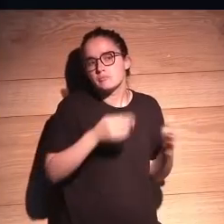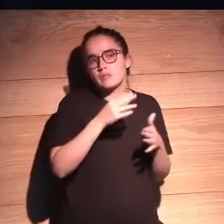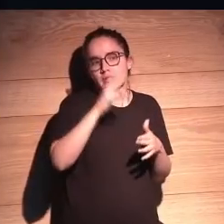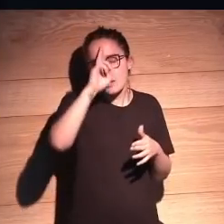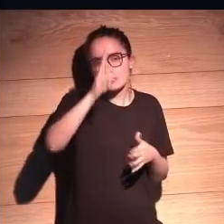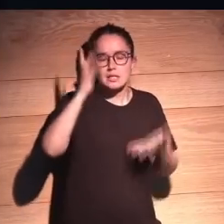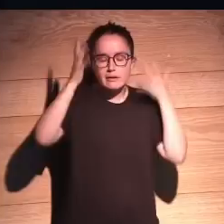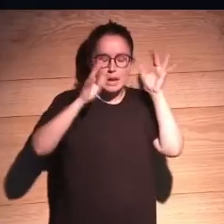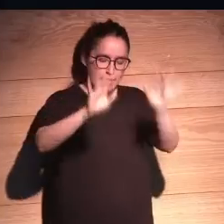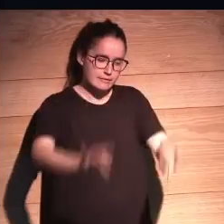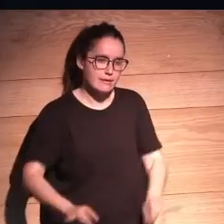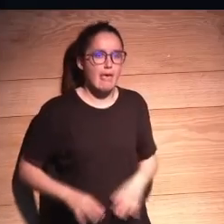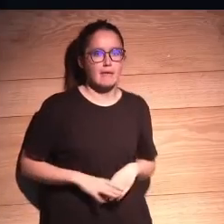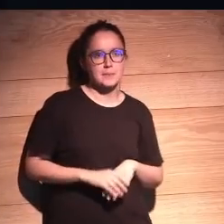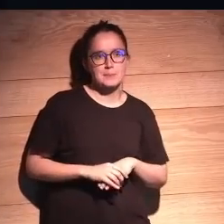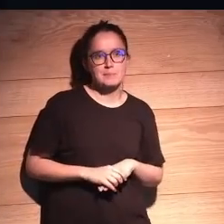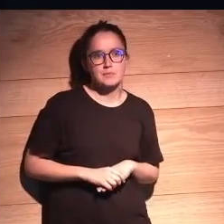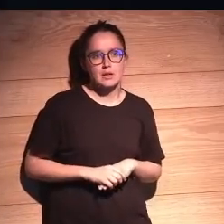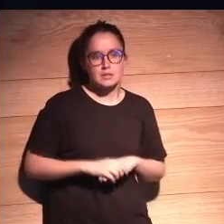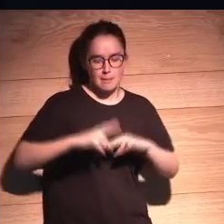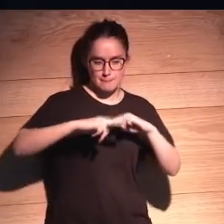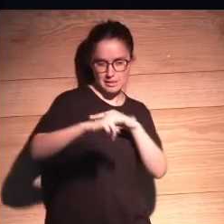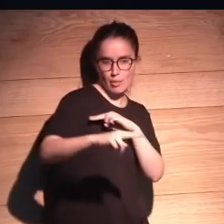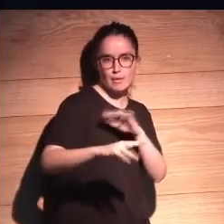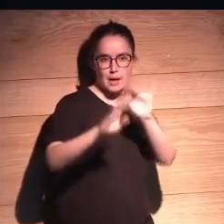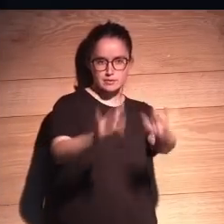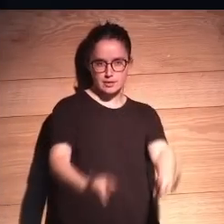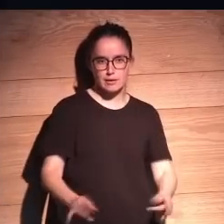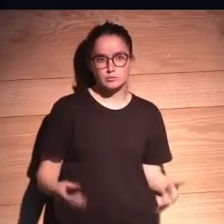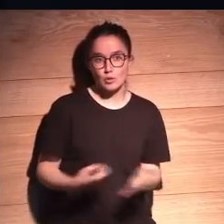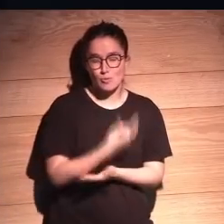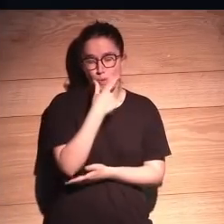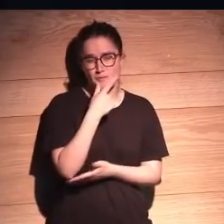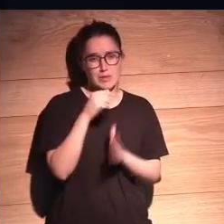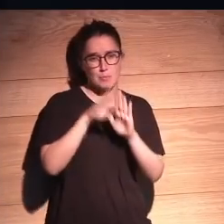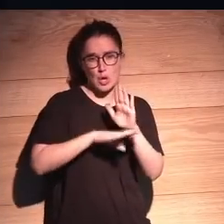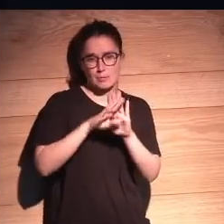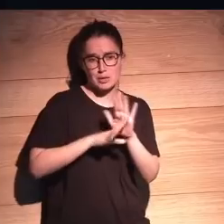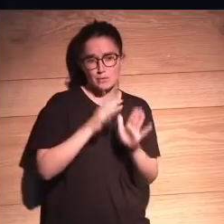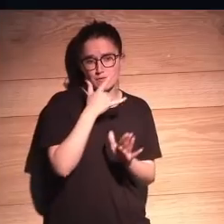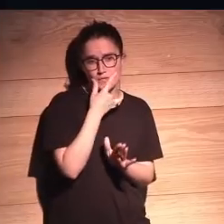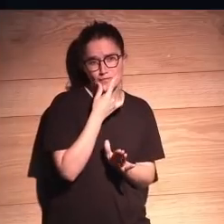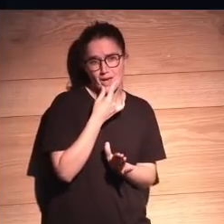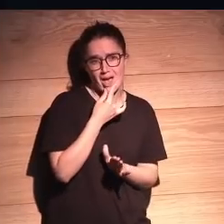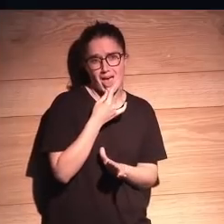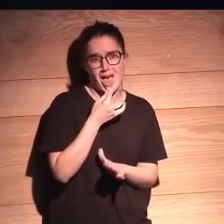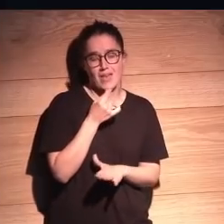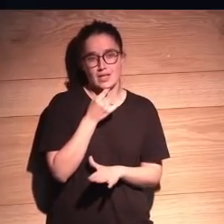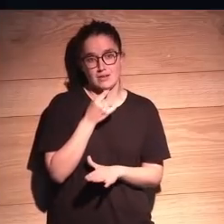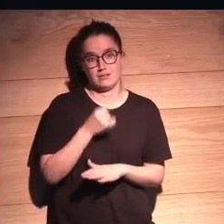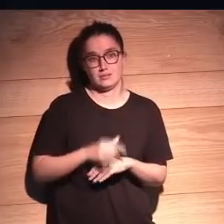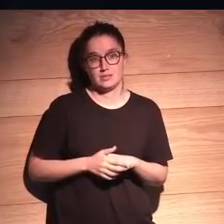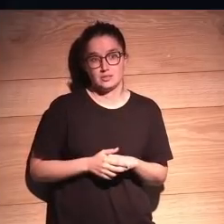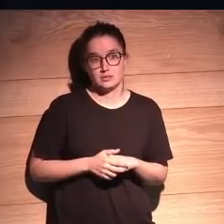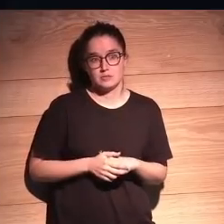respetar los animales hay que cruzar por el paso cebras y todo esto es fácil decirlo ¿vale? todo eso